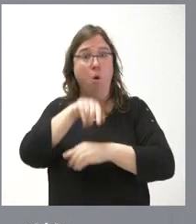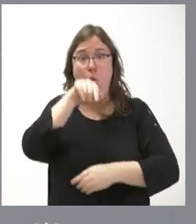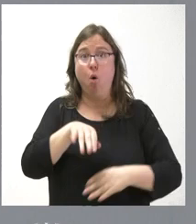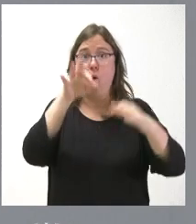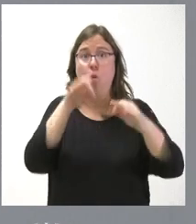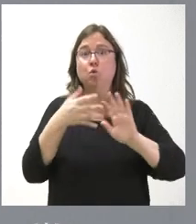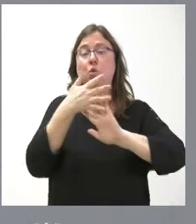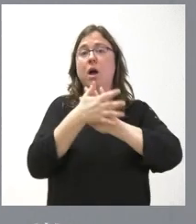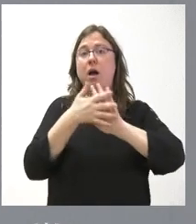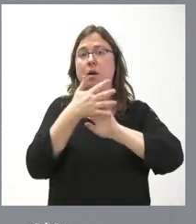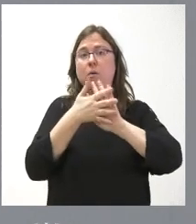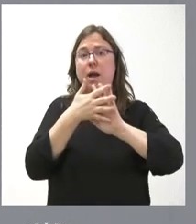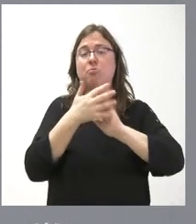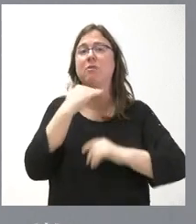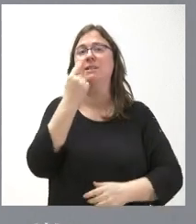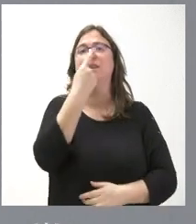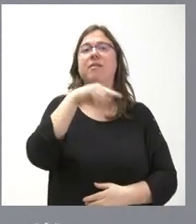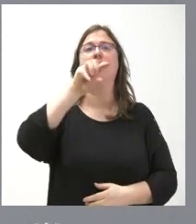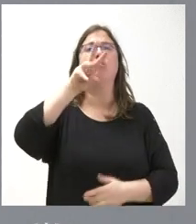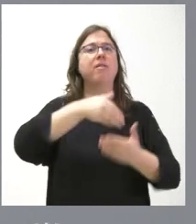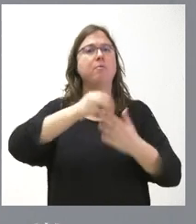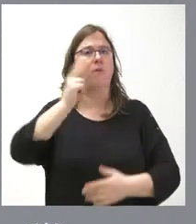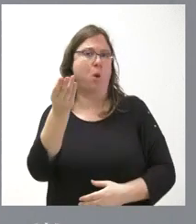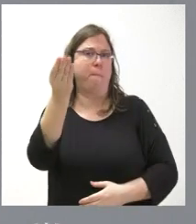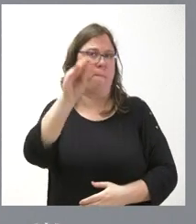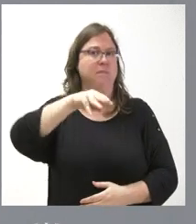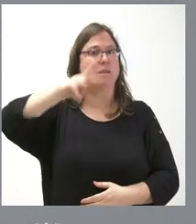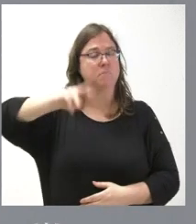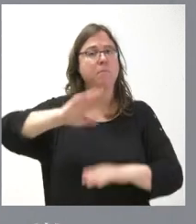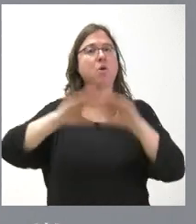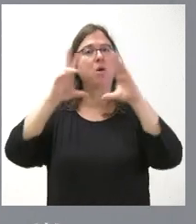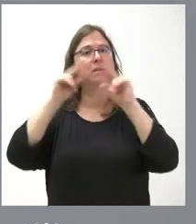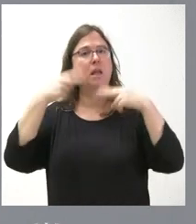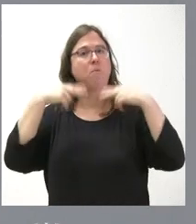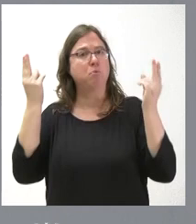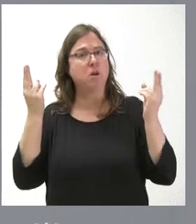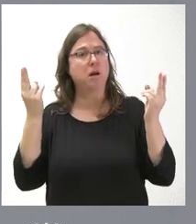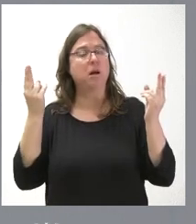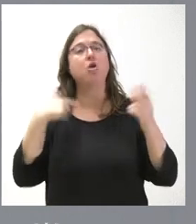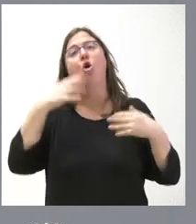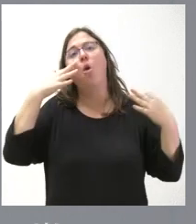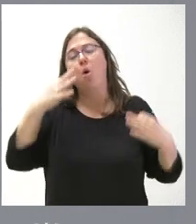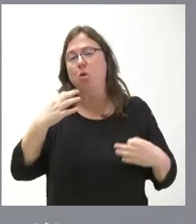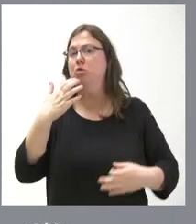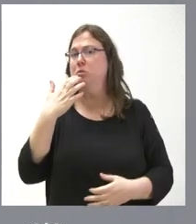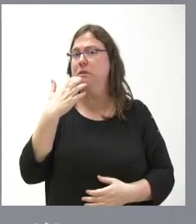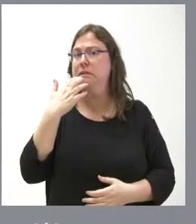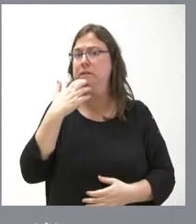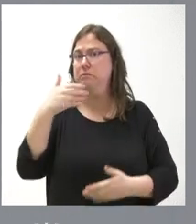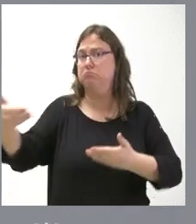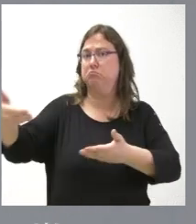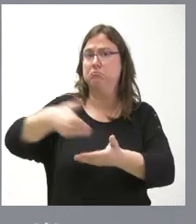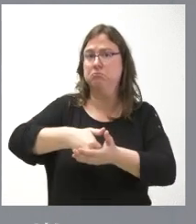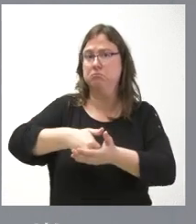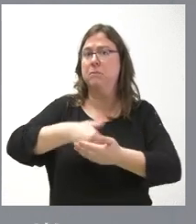de casi 113 millones de euros más para un solo trimestre para las universidades públicas. Y, lógicamente, si esta petición se